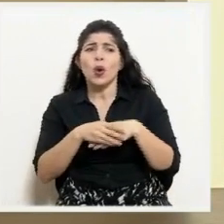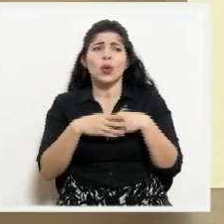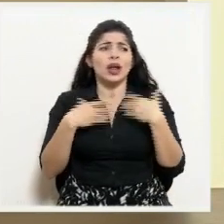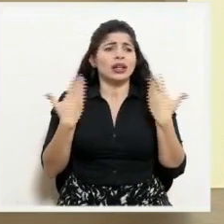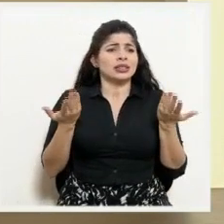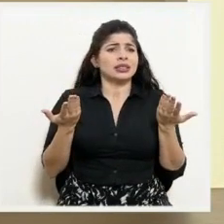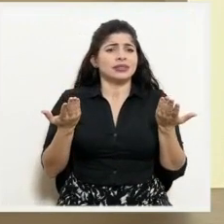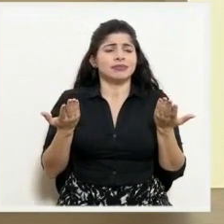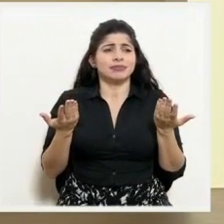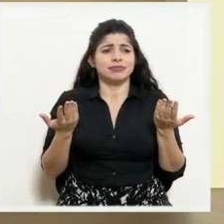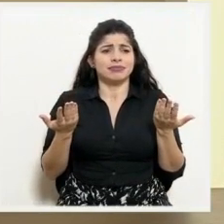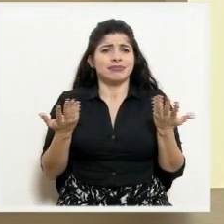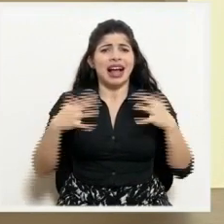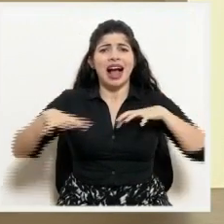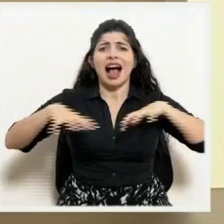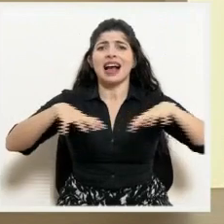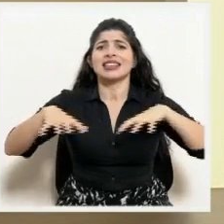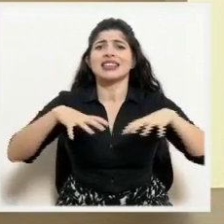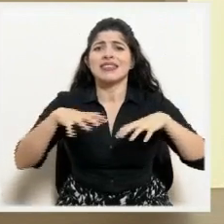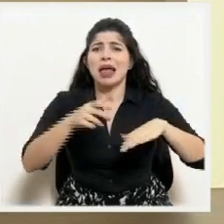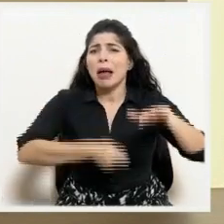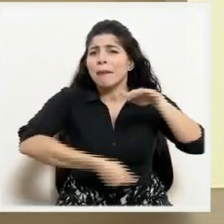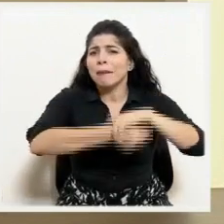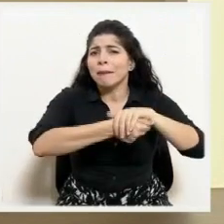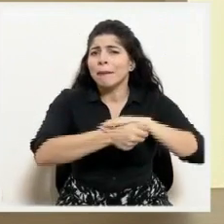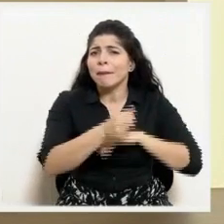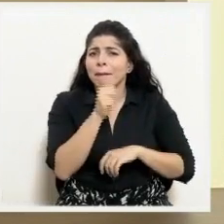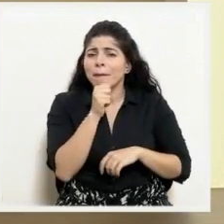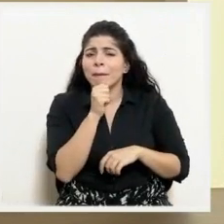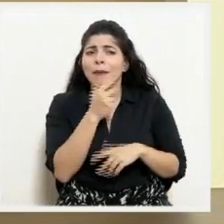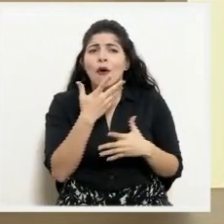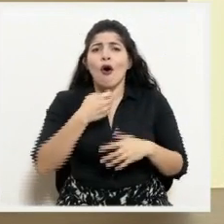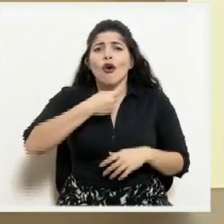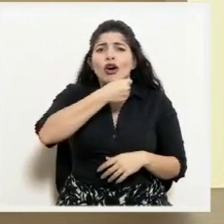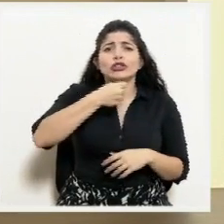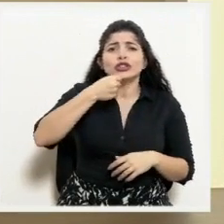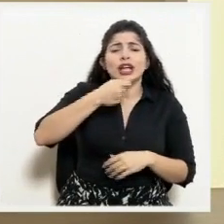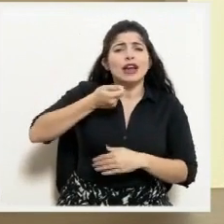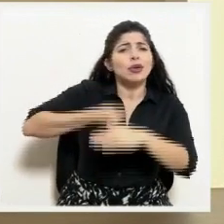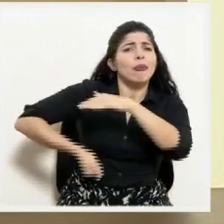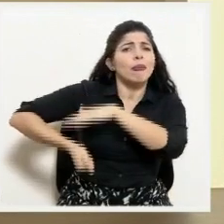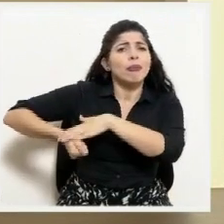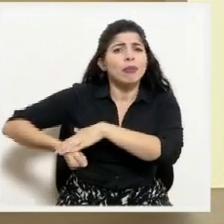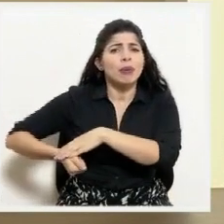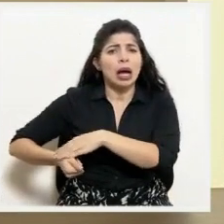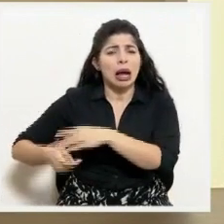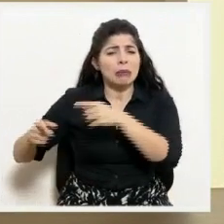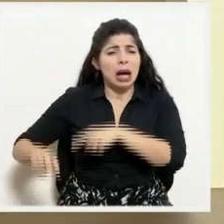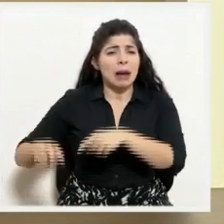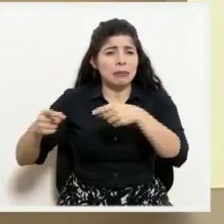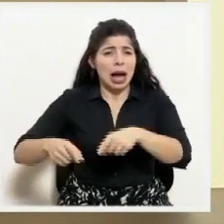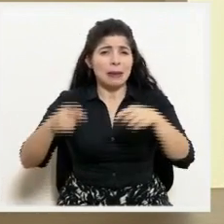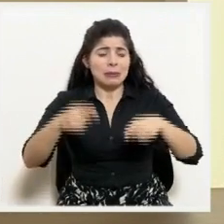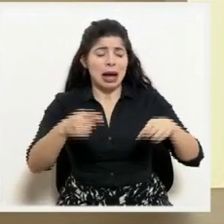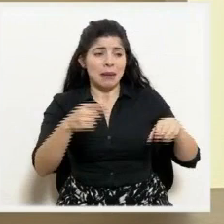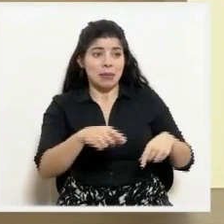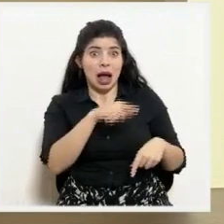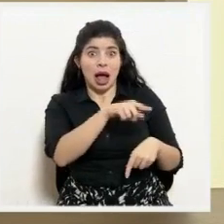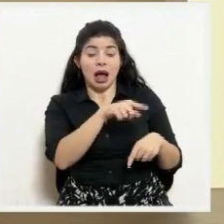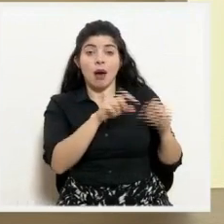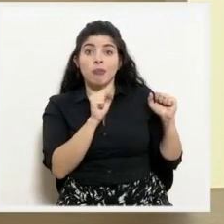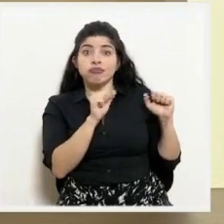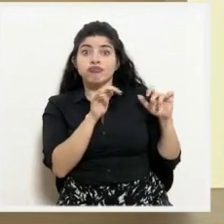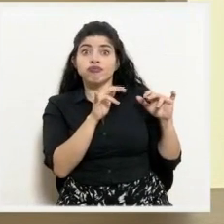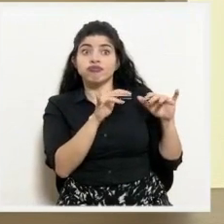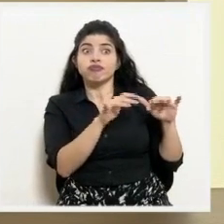actividades clandestinas, conciertos clandestinos, en donde se reúne una